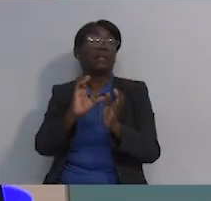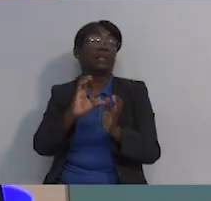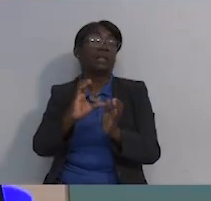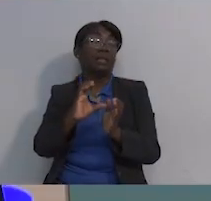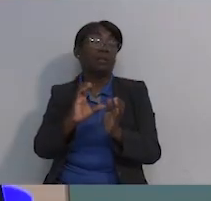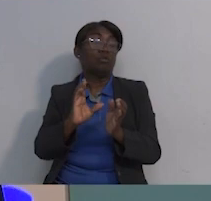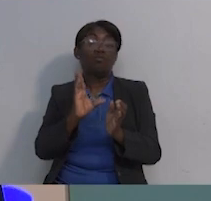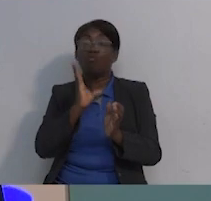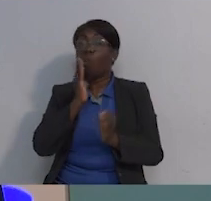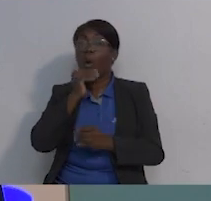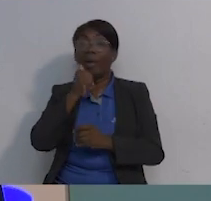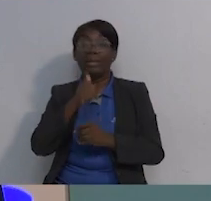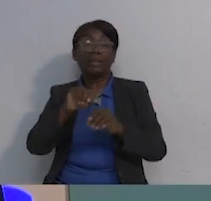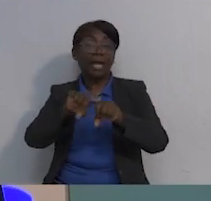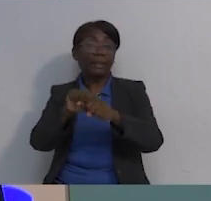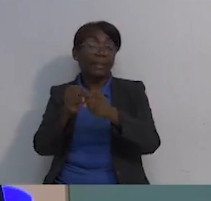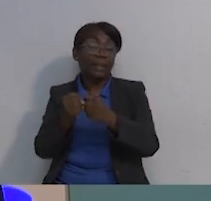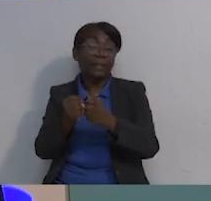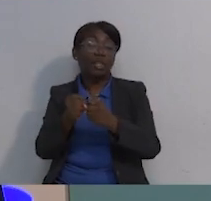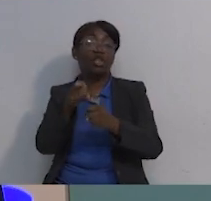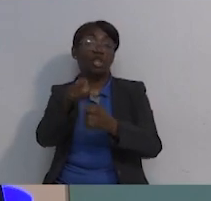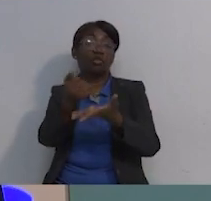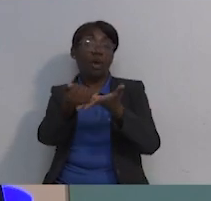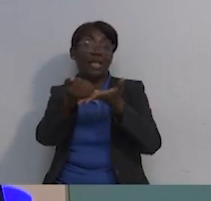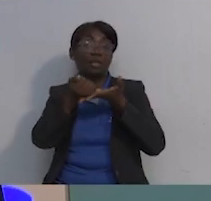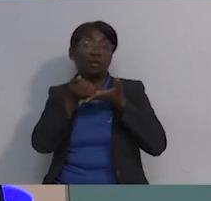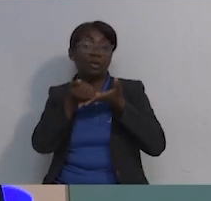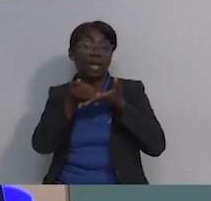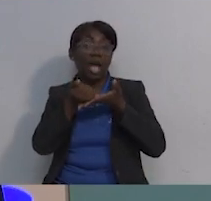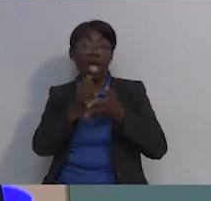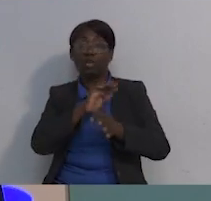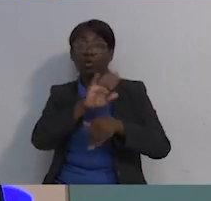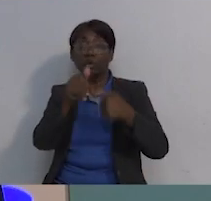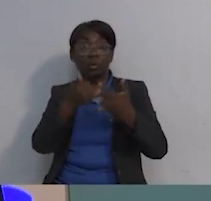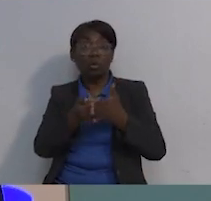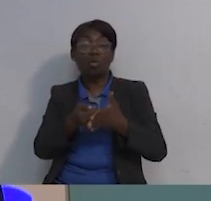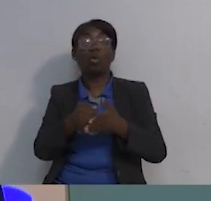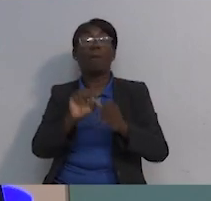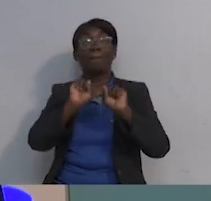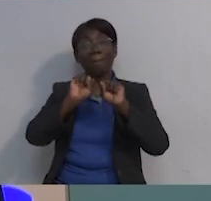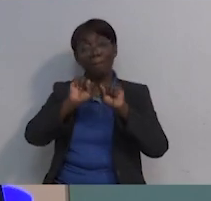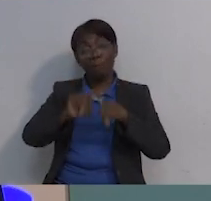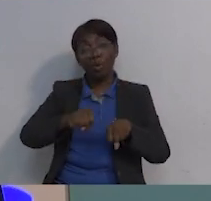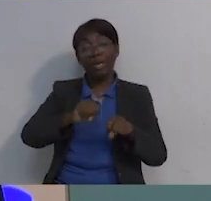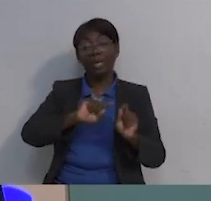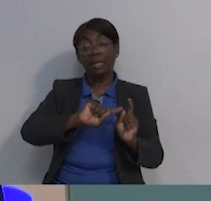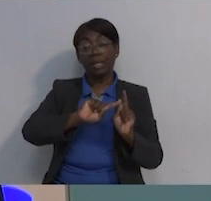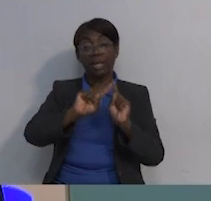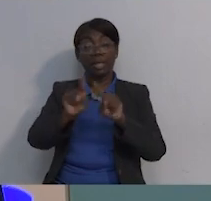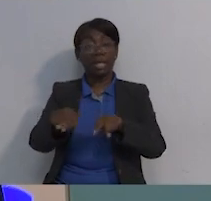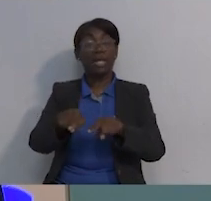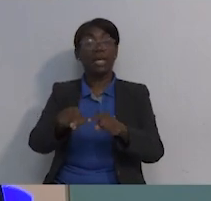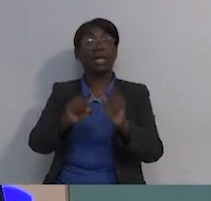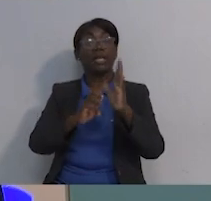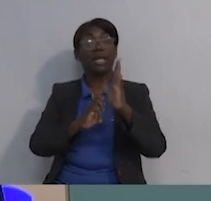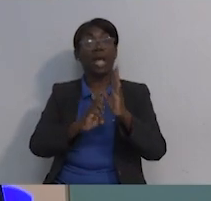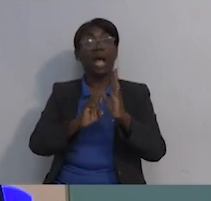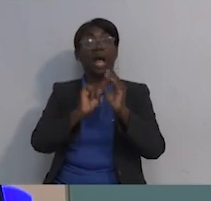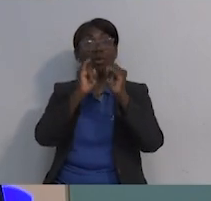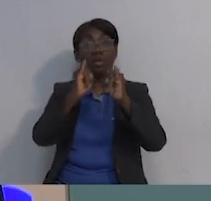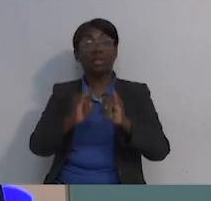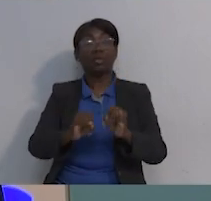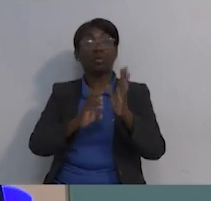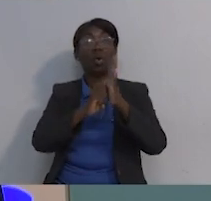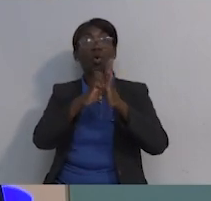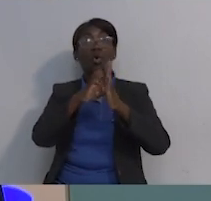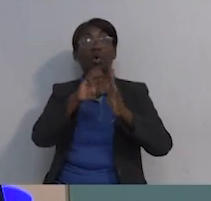averigué, no lo tienen disponible. Y eso es un factor que ayuda porque no todo el mundo puede, no todo el mundo va a lo